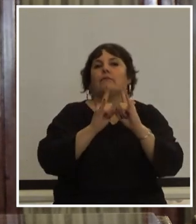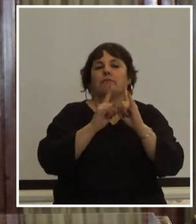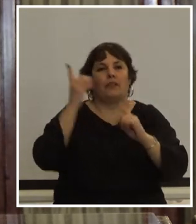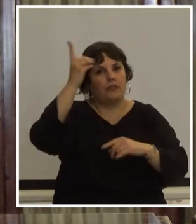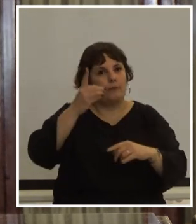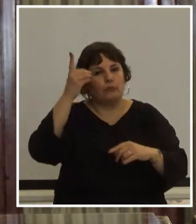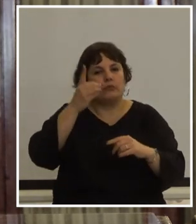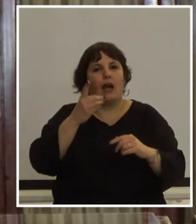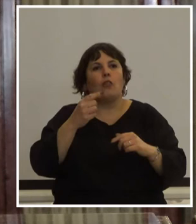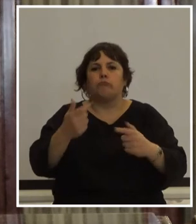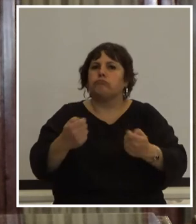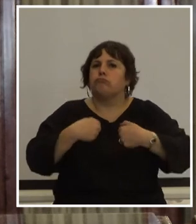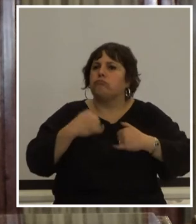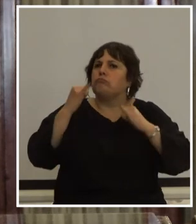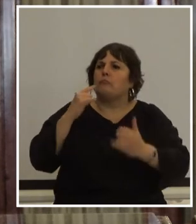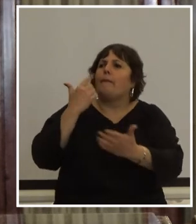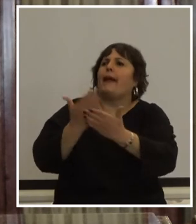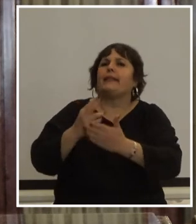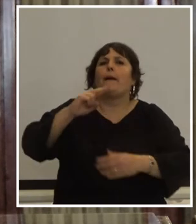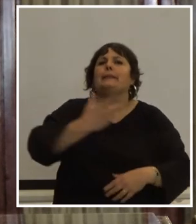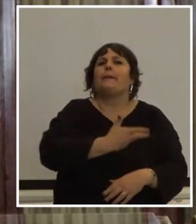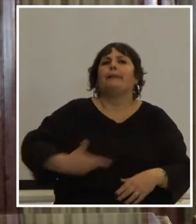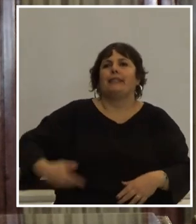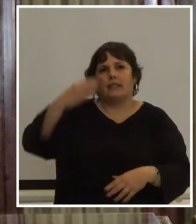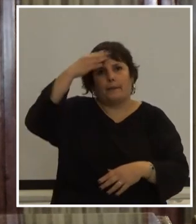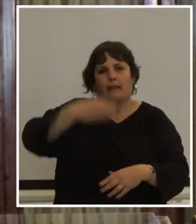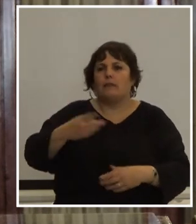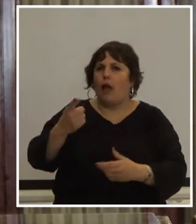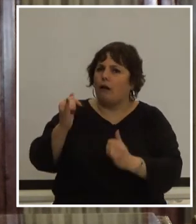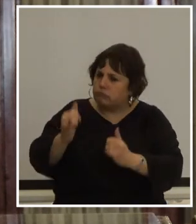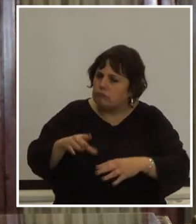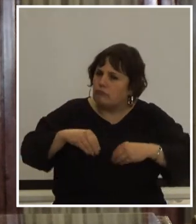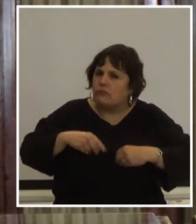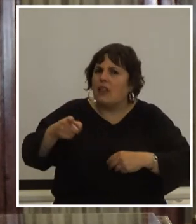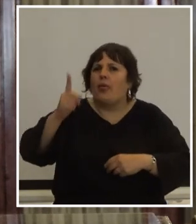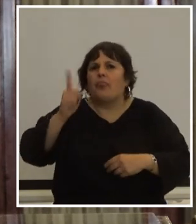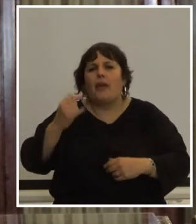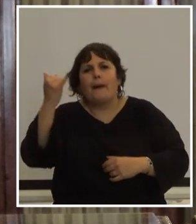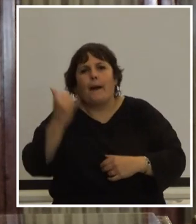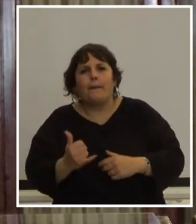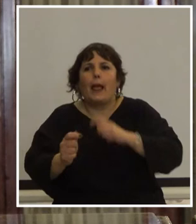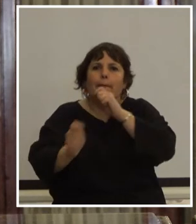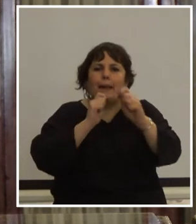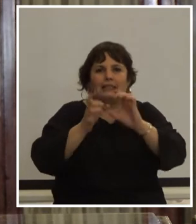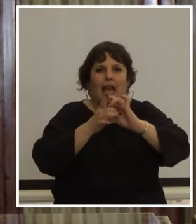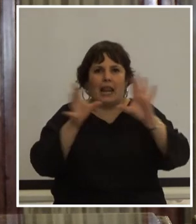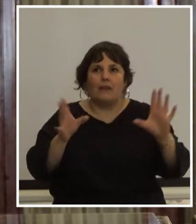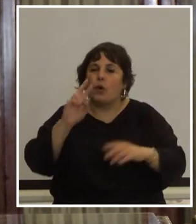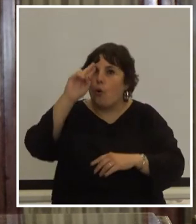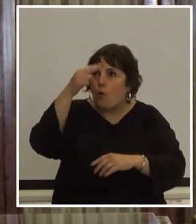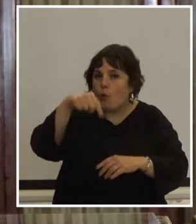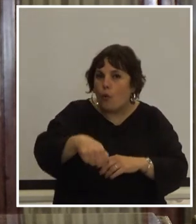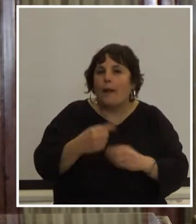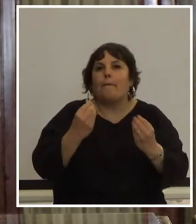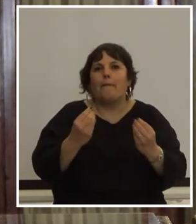recogemos el guante que planteaba la Vicepresidenta de la República respecto a que tiene que haber prensa libre en el Uruguay